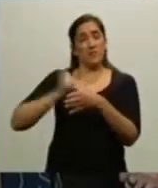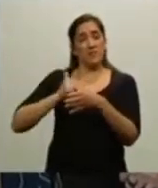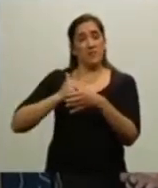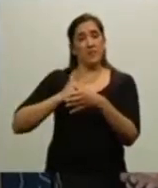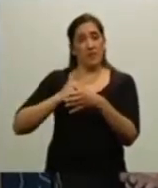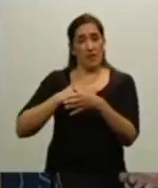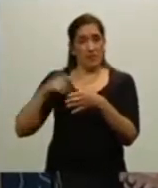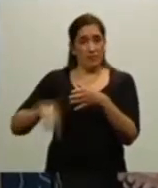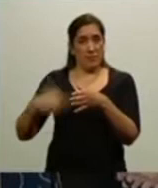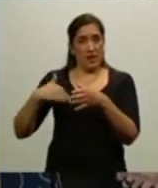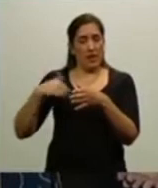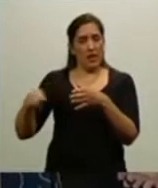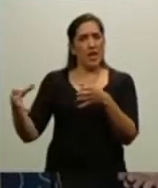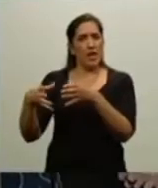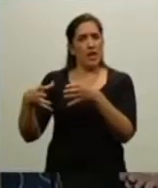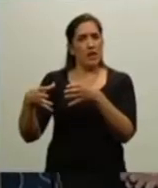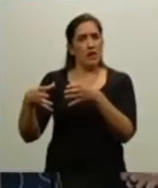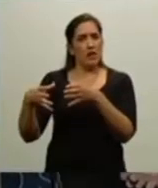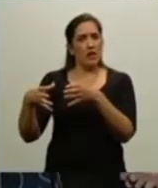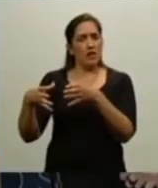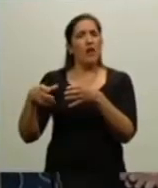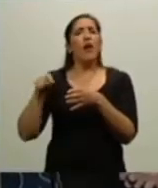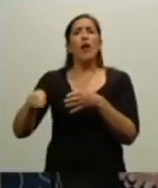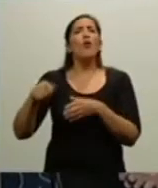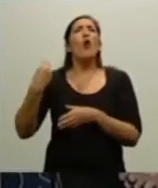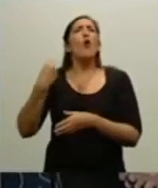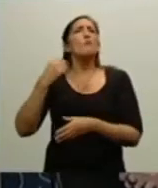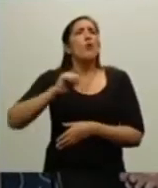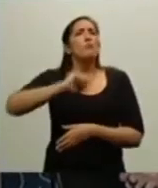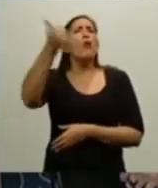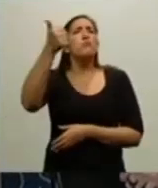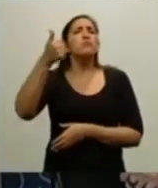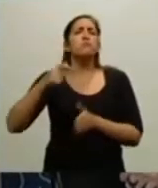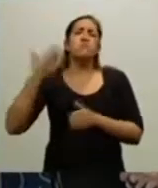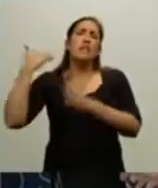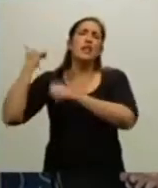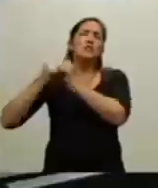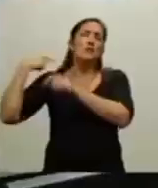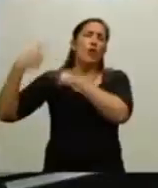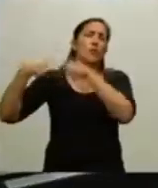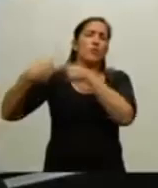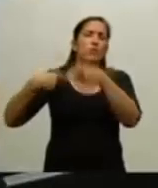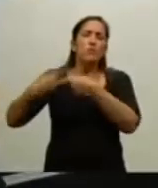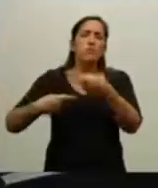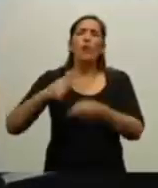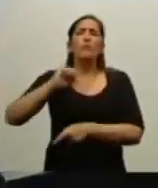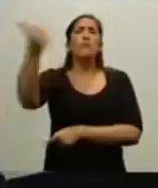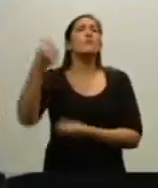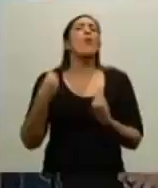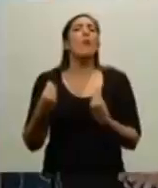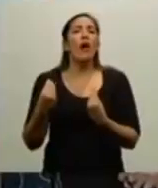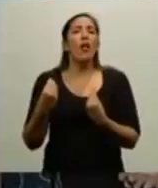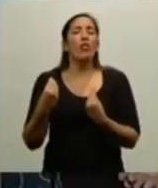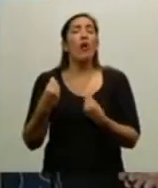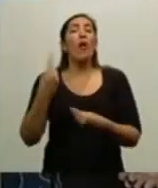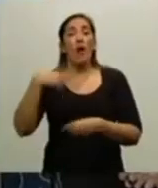solamente han salido victoriosas a lo largo de la historia cuando han